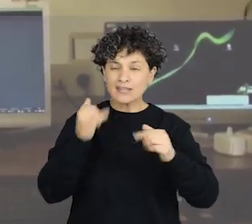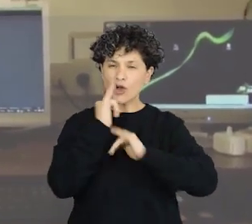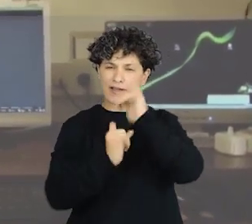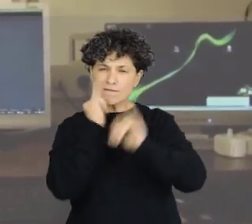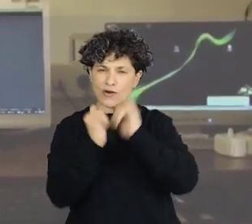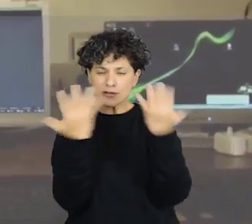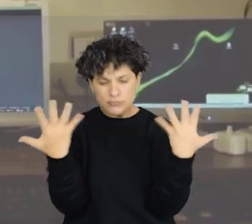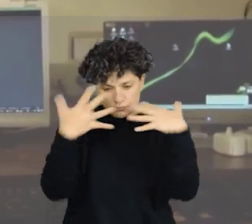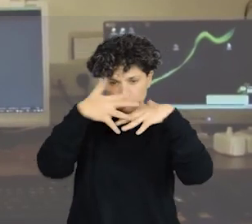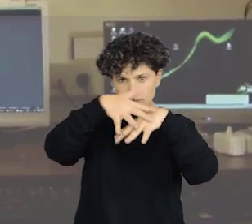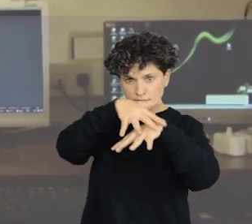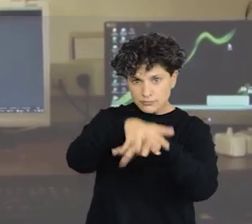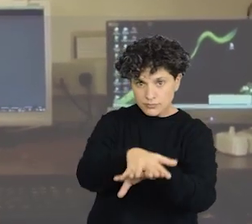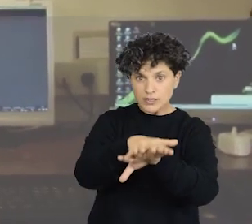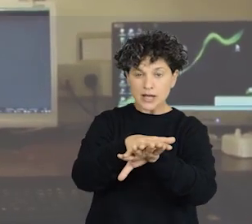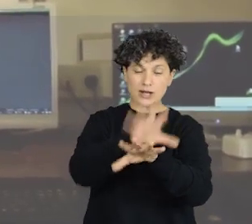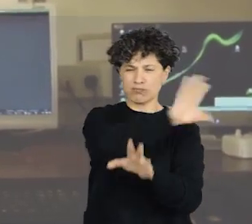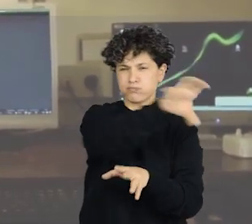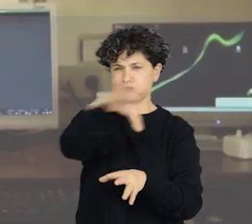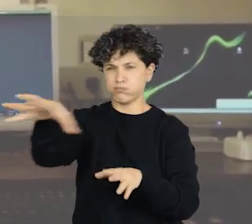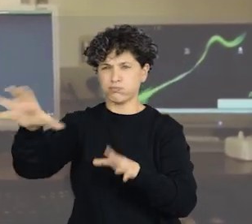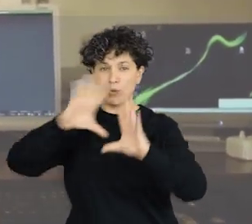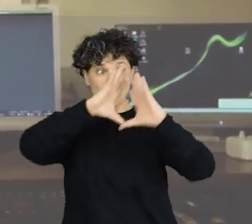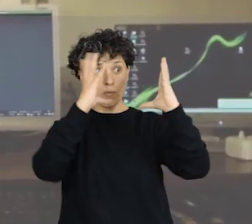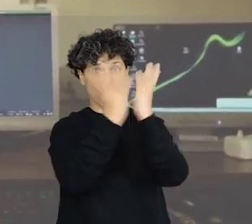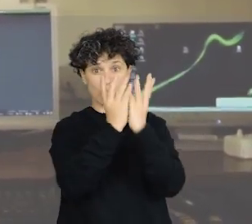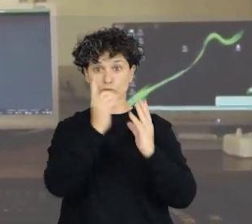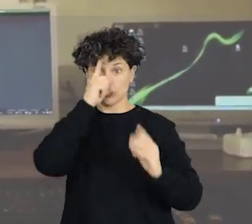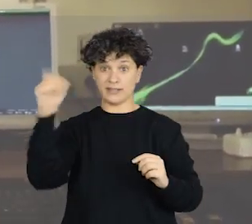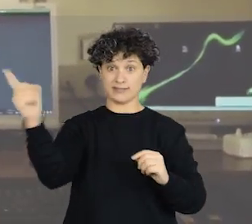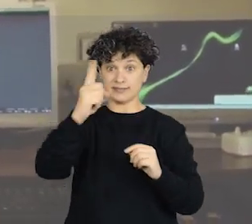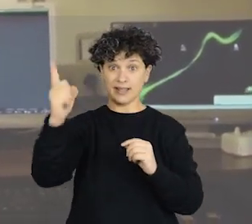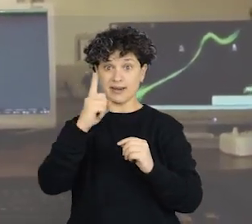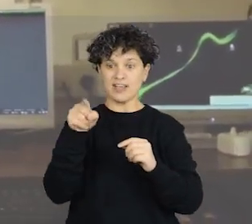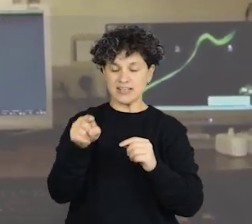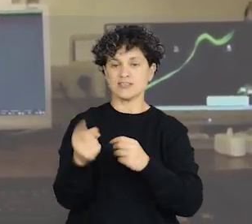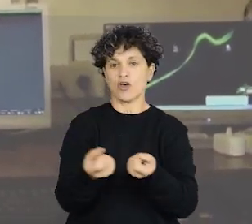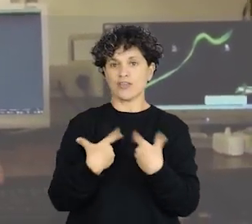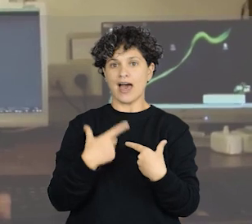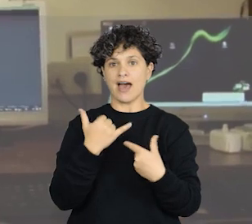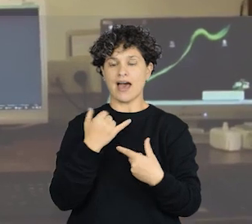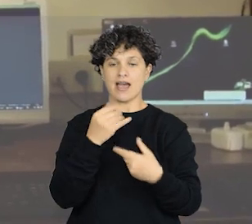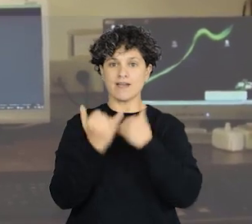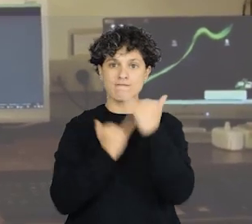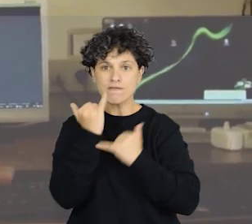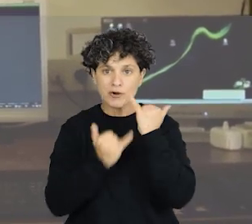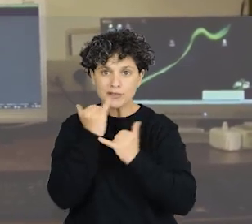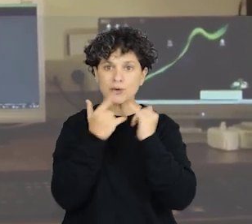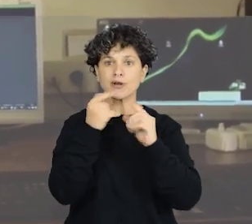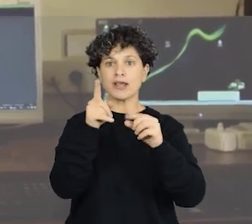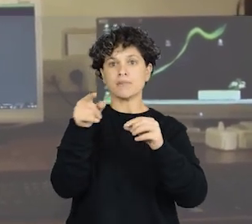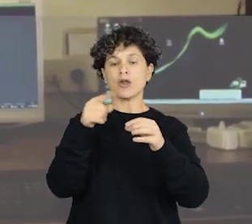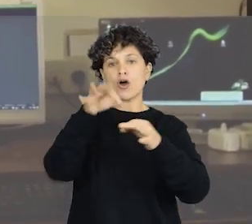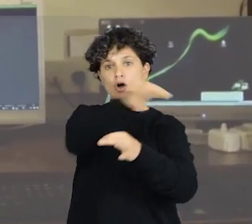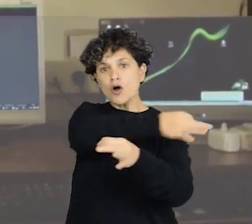permite obtener datos como, por ejemplo, la órbita en mejor precisión, el tamaño del objeto